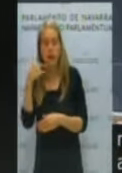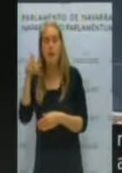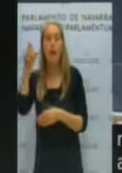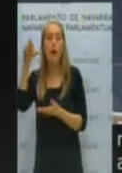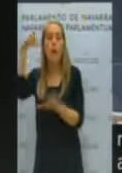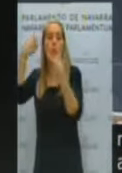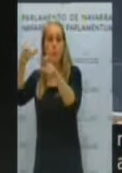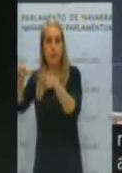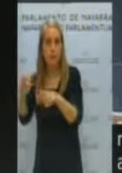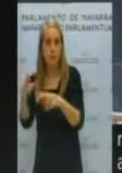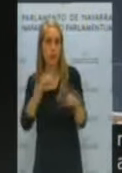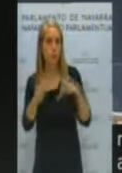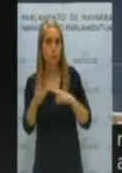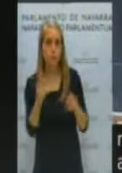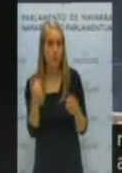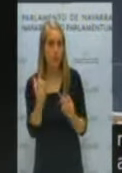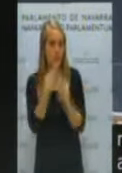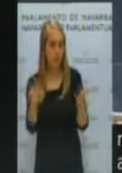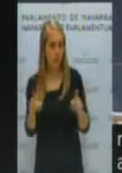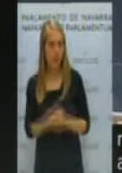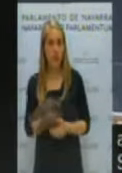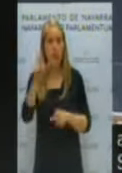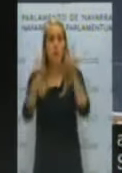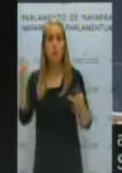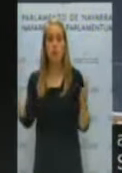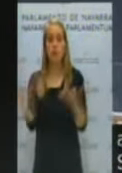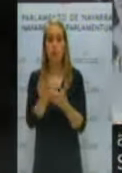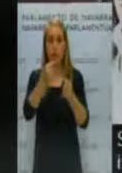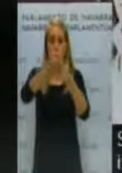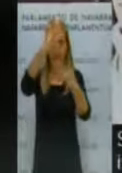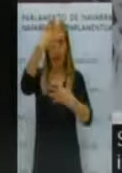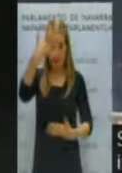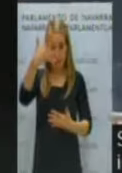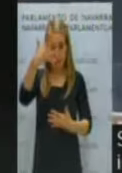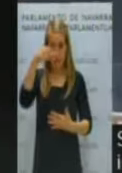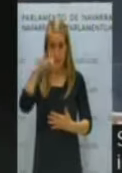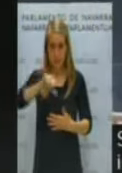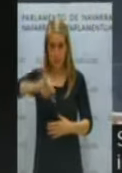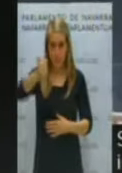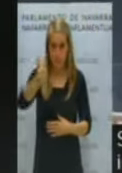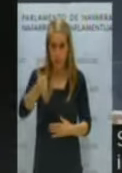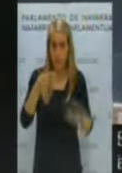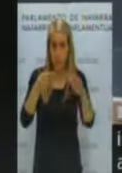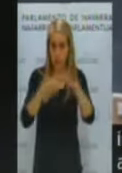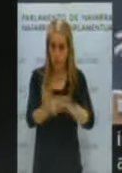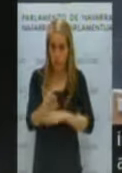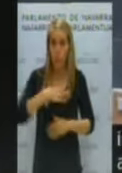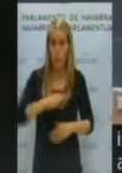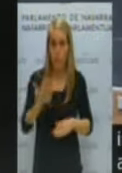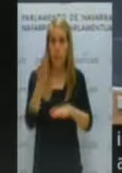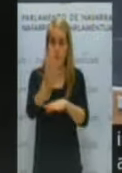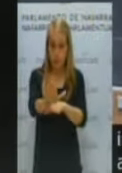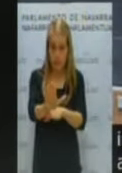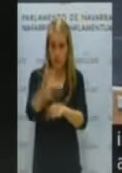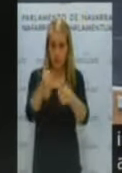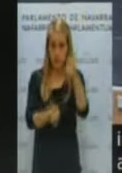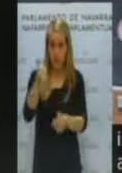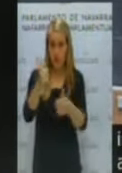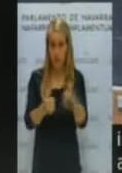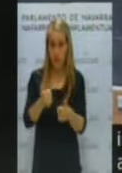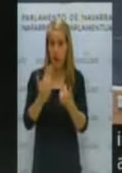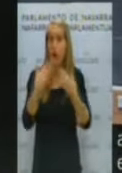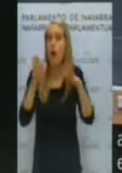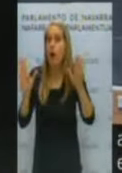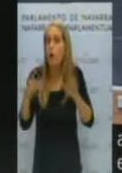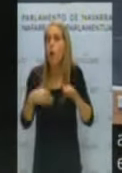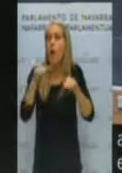consejera, todas las personas incluidas en las listas definitivas de admisión van a poder presentar a los exámenes aunque no tengan los requisitos marcados por